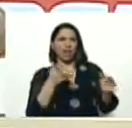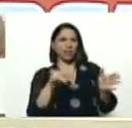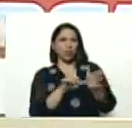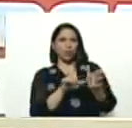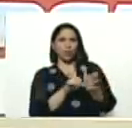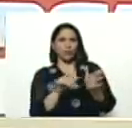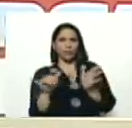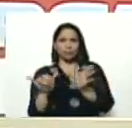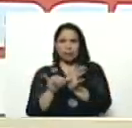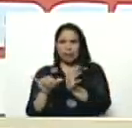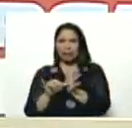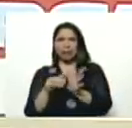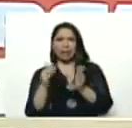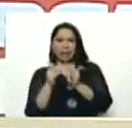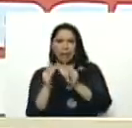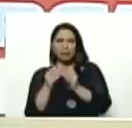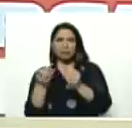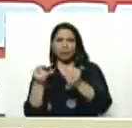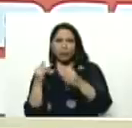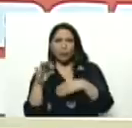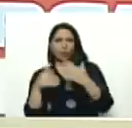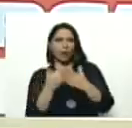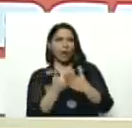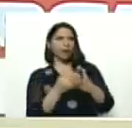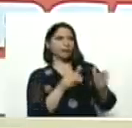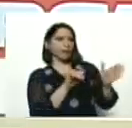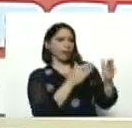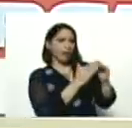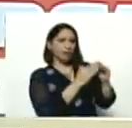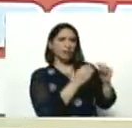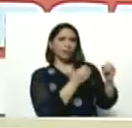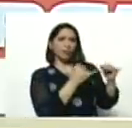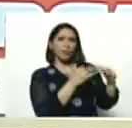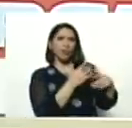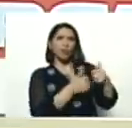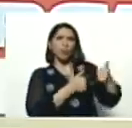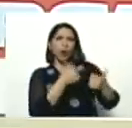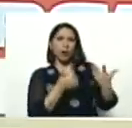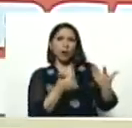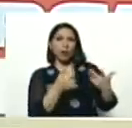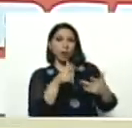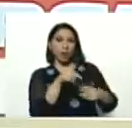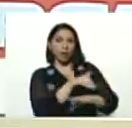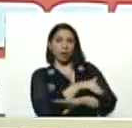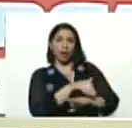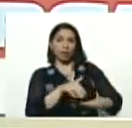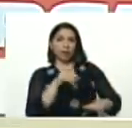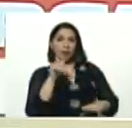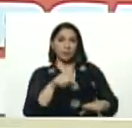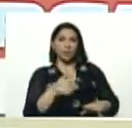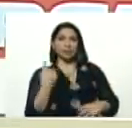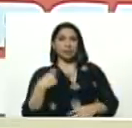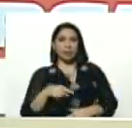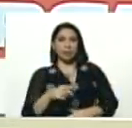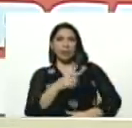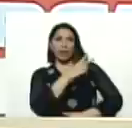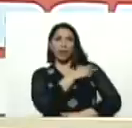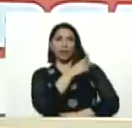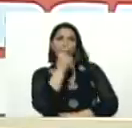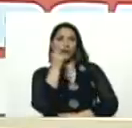aquí, las de la casa, número tal, hasta la casa, número tal, eso es una calle, y también tiene una jefa,